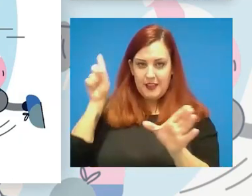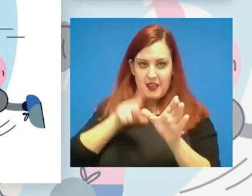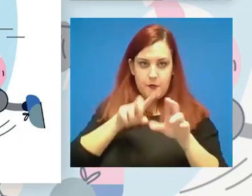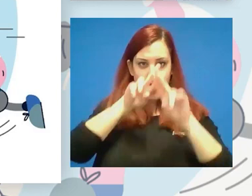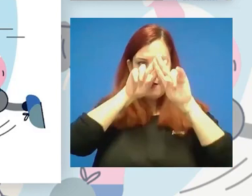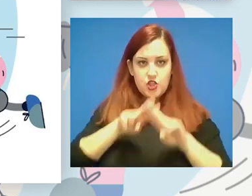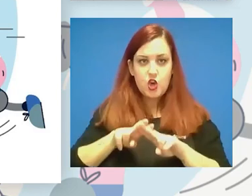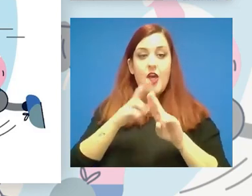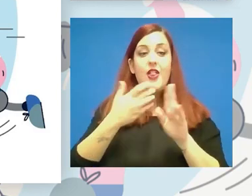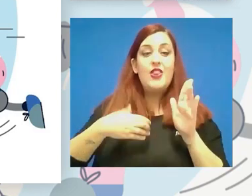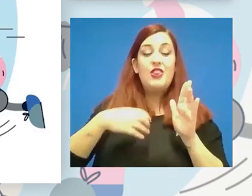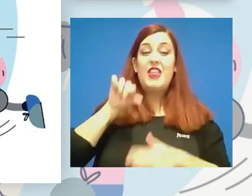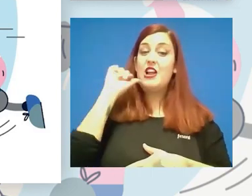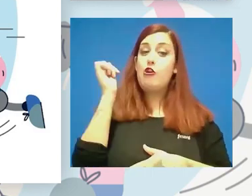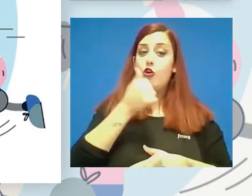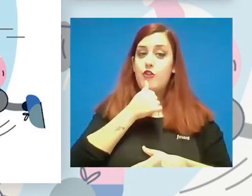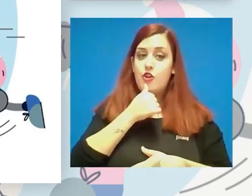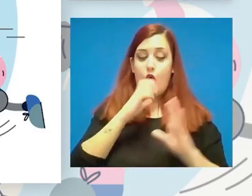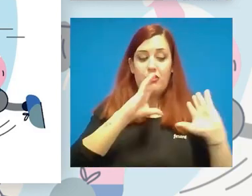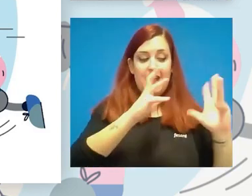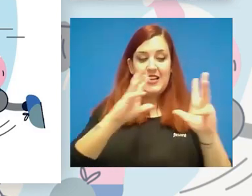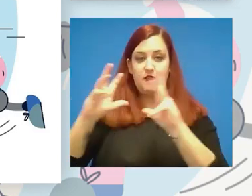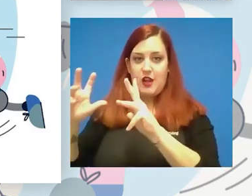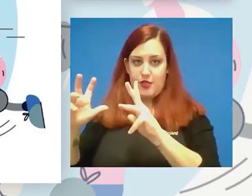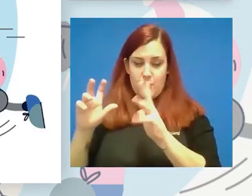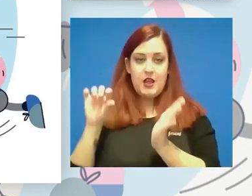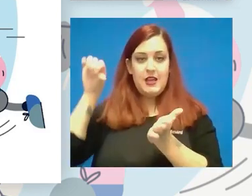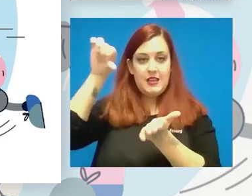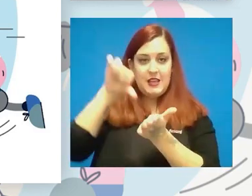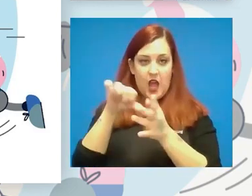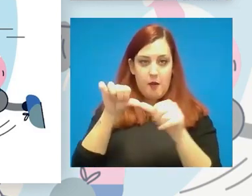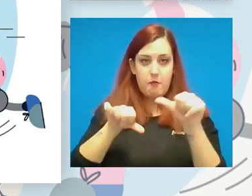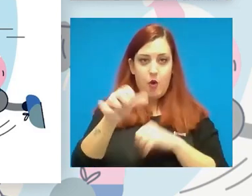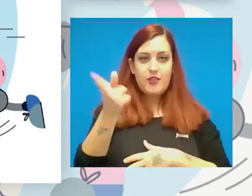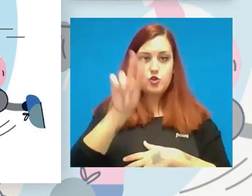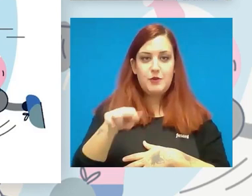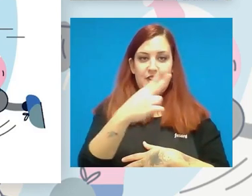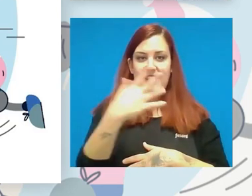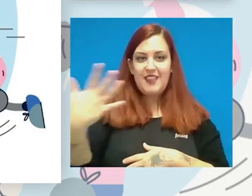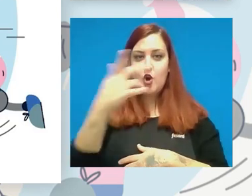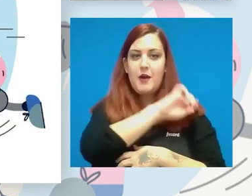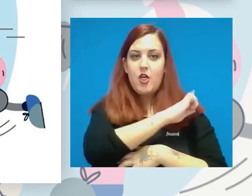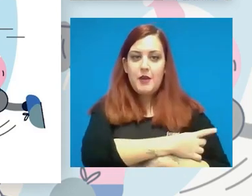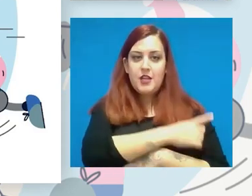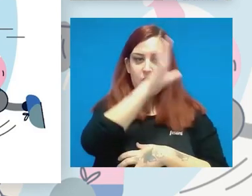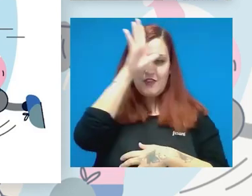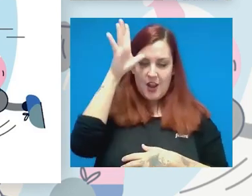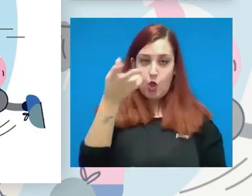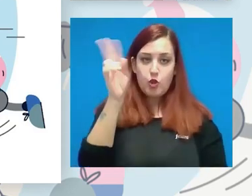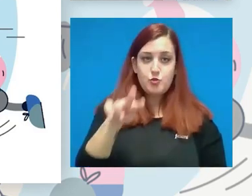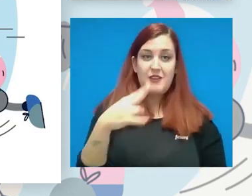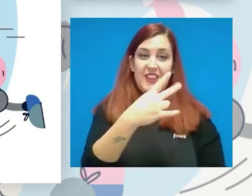de clasificación que se implementará en 2025 para deportes de verano, 2026 para deportes de invierno.